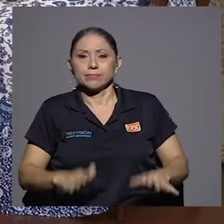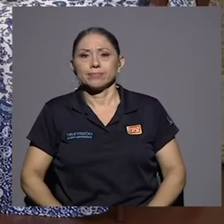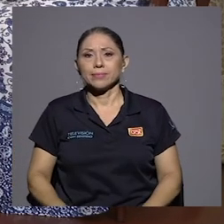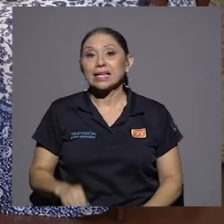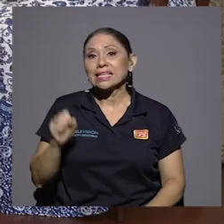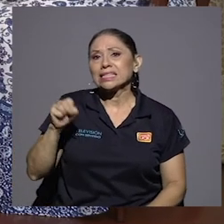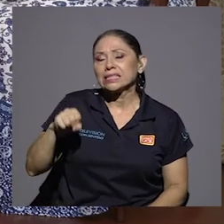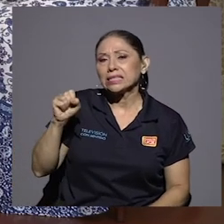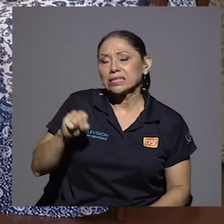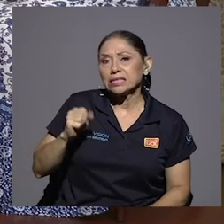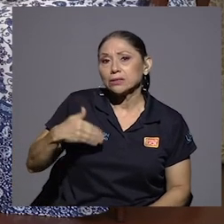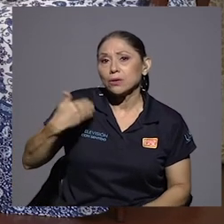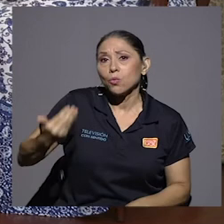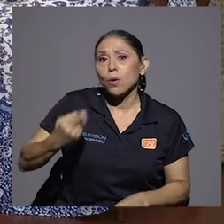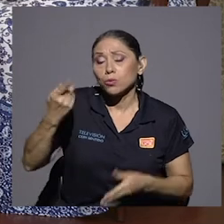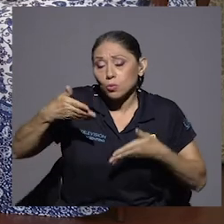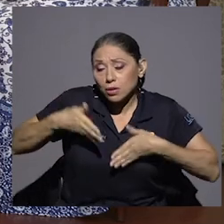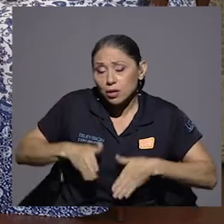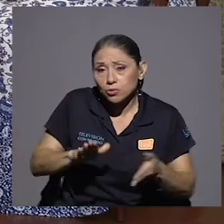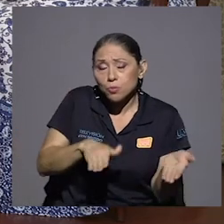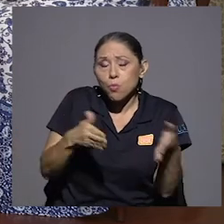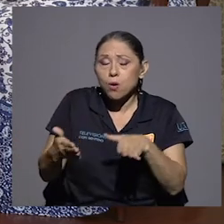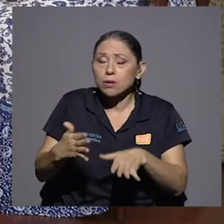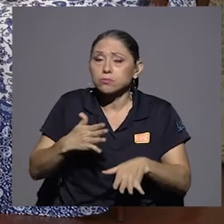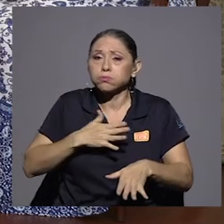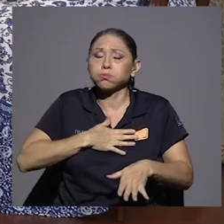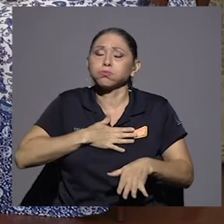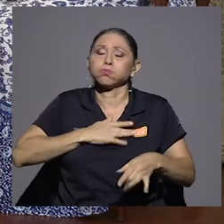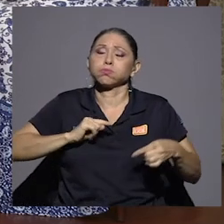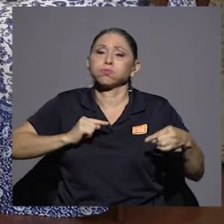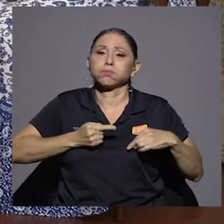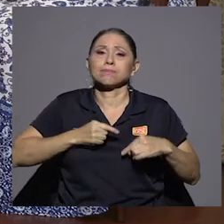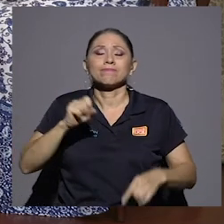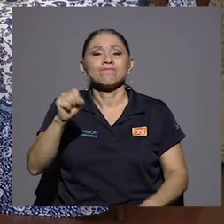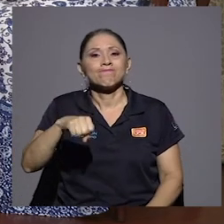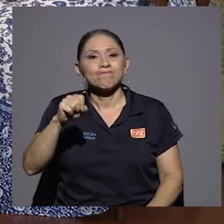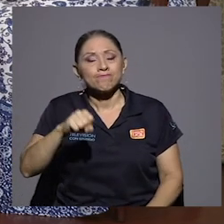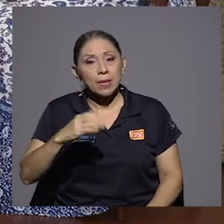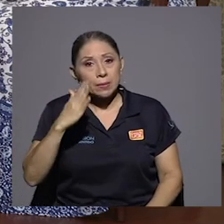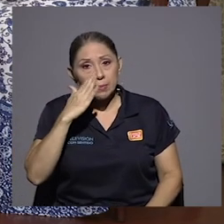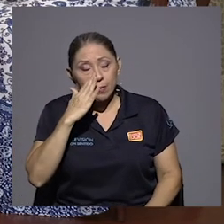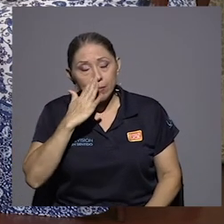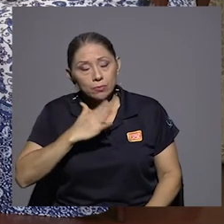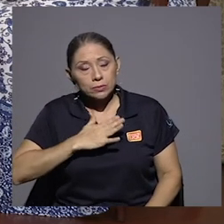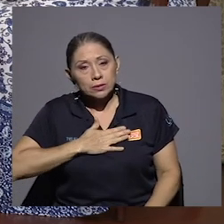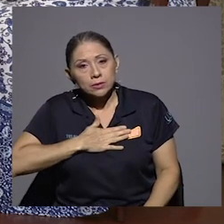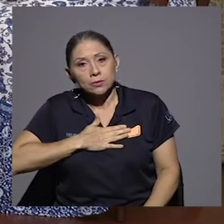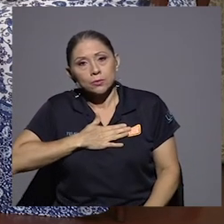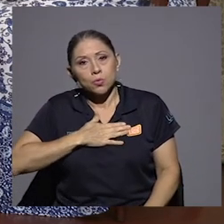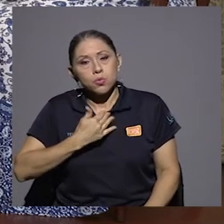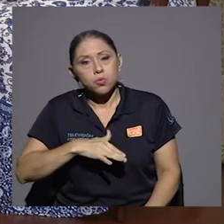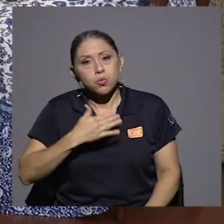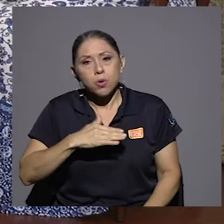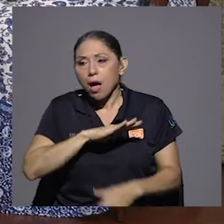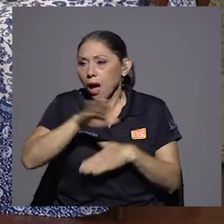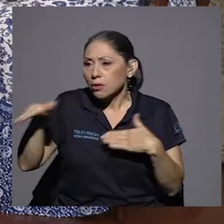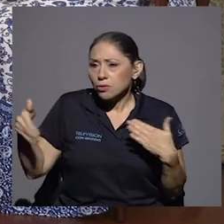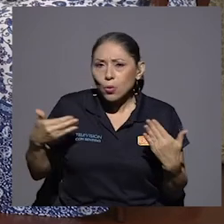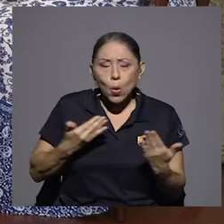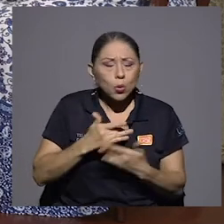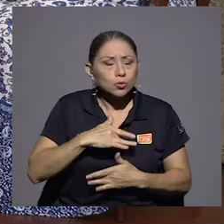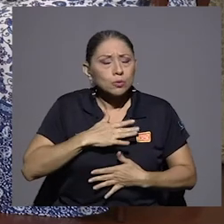de un hijo no tiene nombre no tiene nombre y para mi mamá la marcó la marcó mucho a todos nos marcó